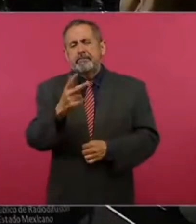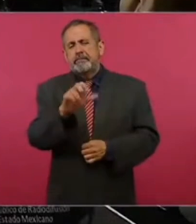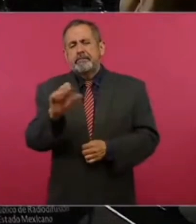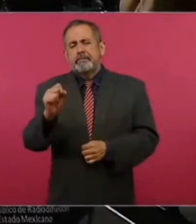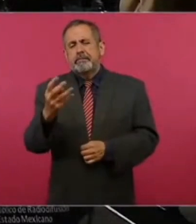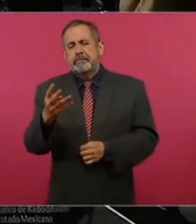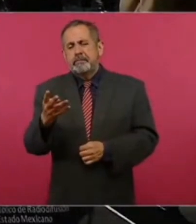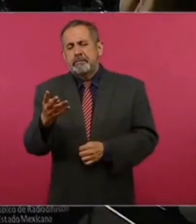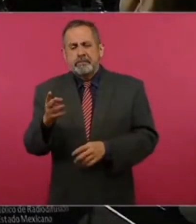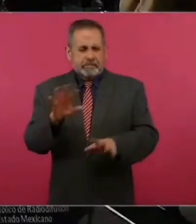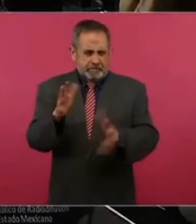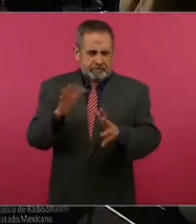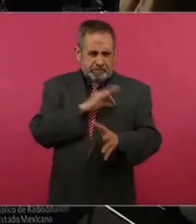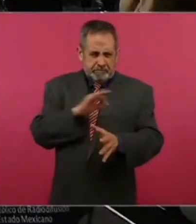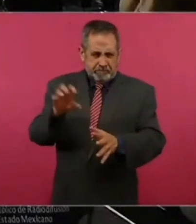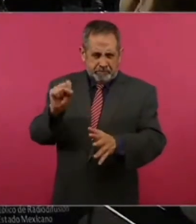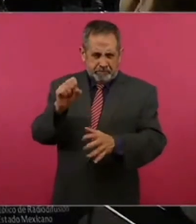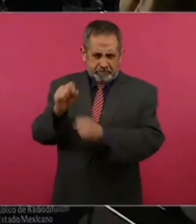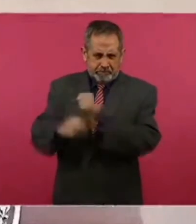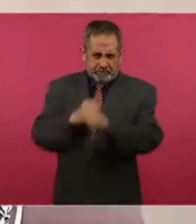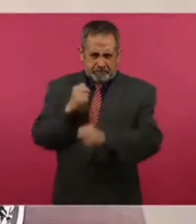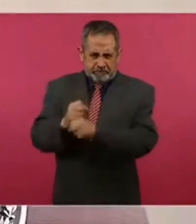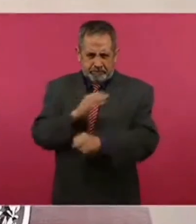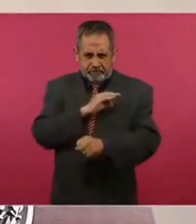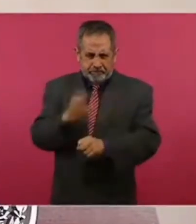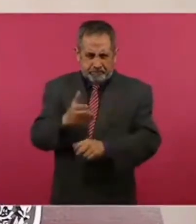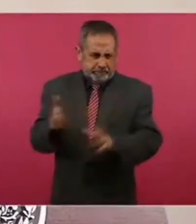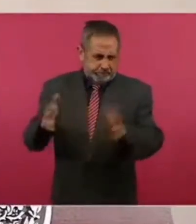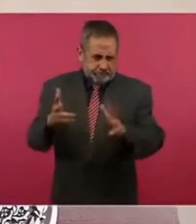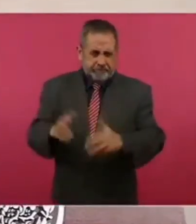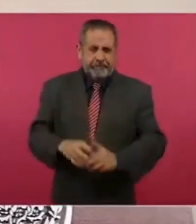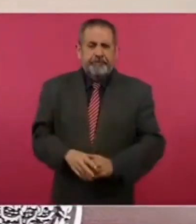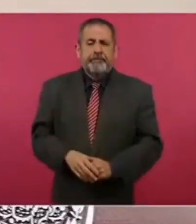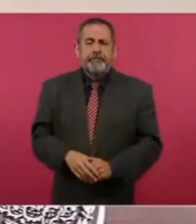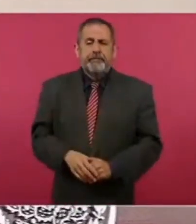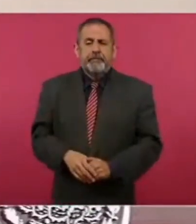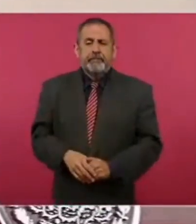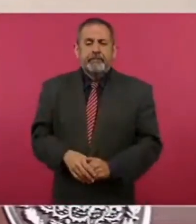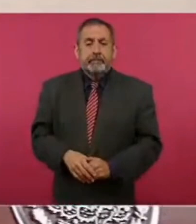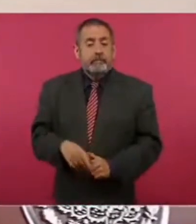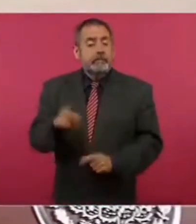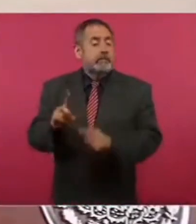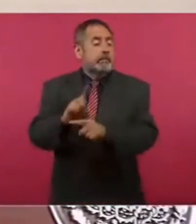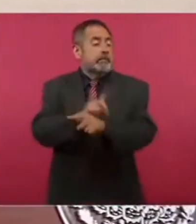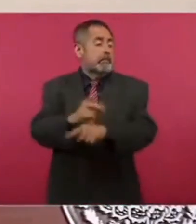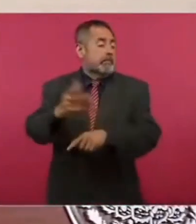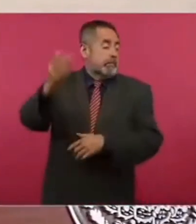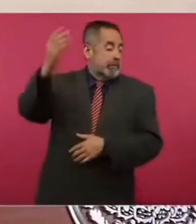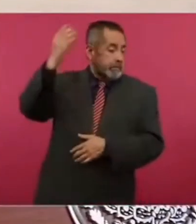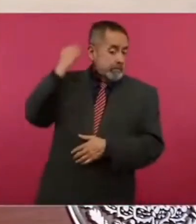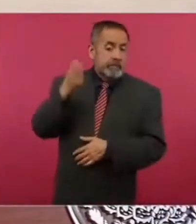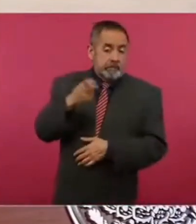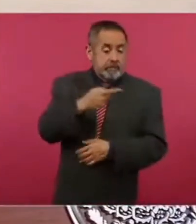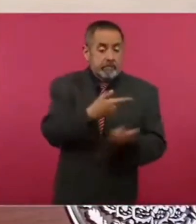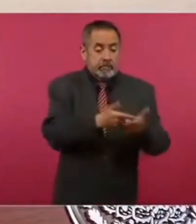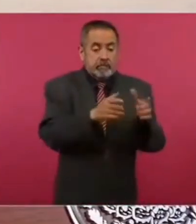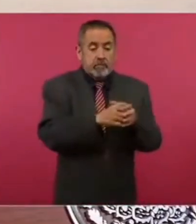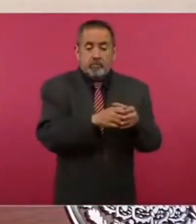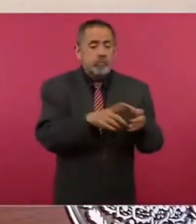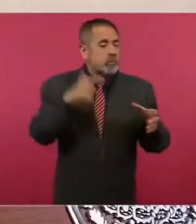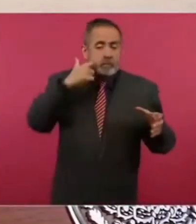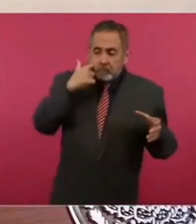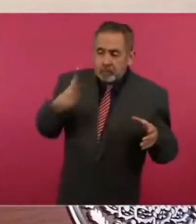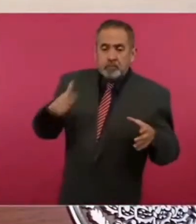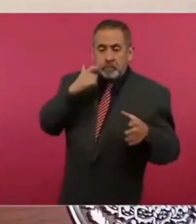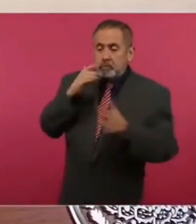Como 60 años, ¿no? Más o menos. Desde entonces, la derecha no quiere los